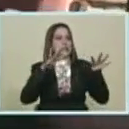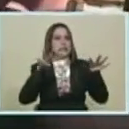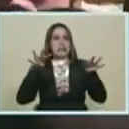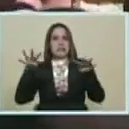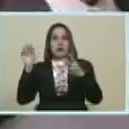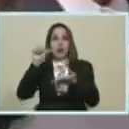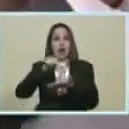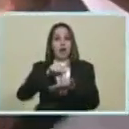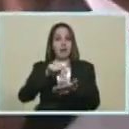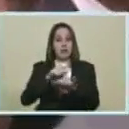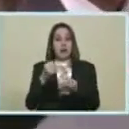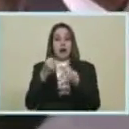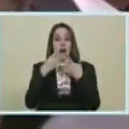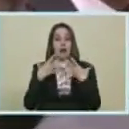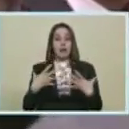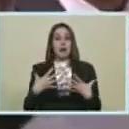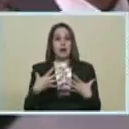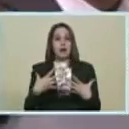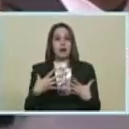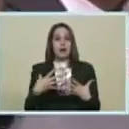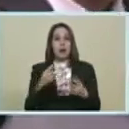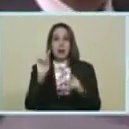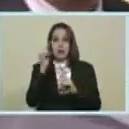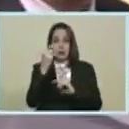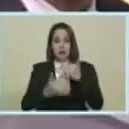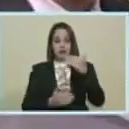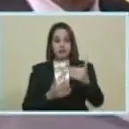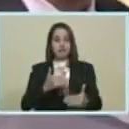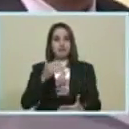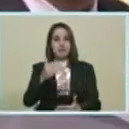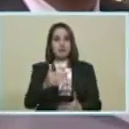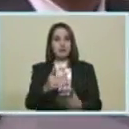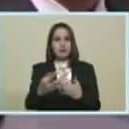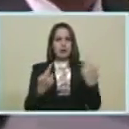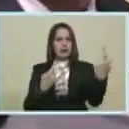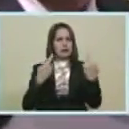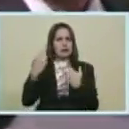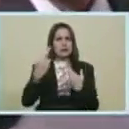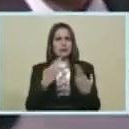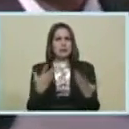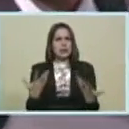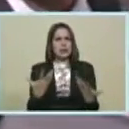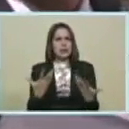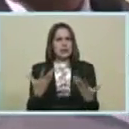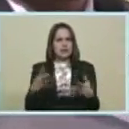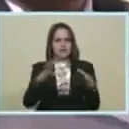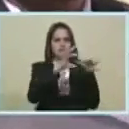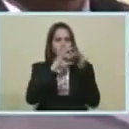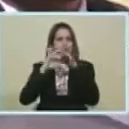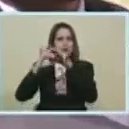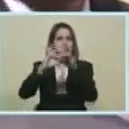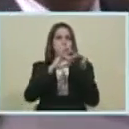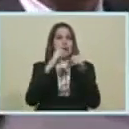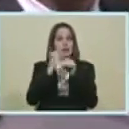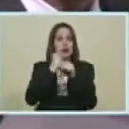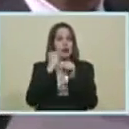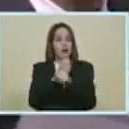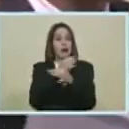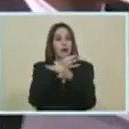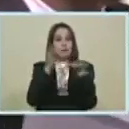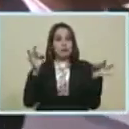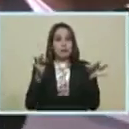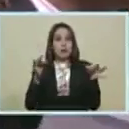Astaná Y bueno Hemos dado El primer paso Hacia una Una alianza De trabajo estratégica Con